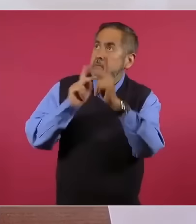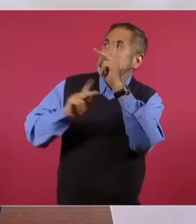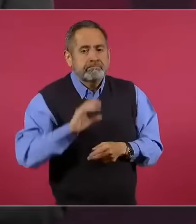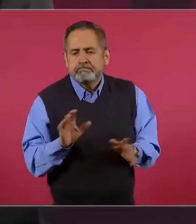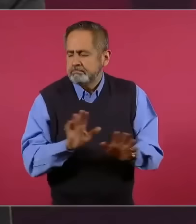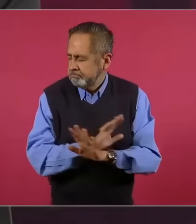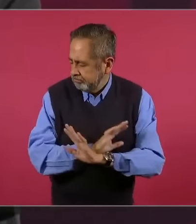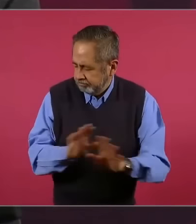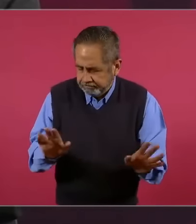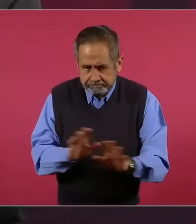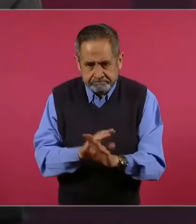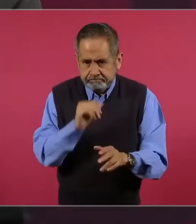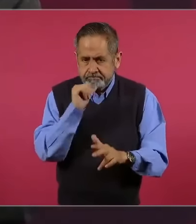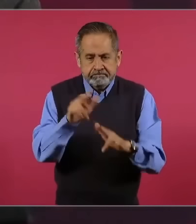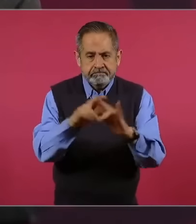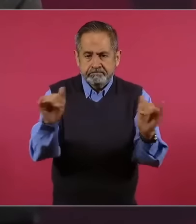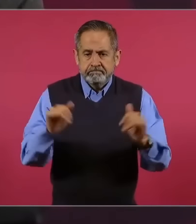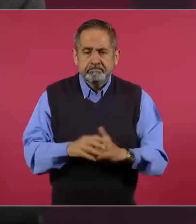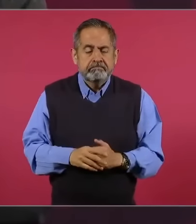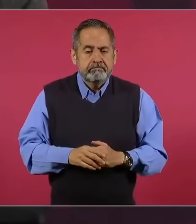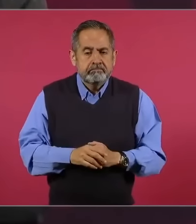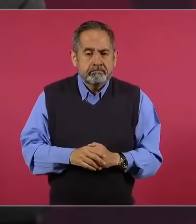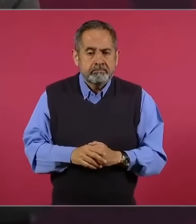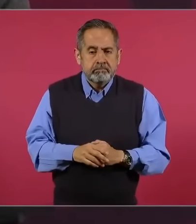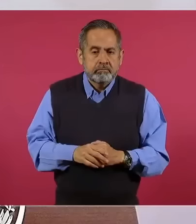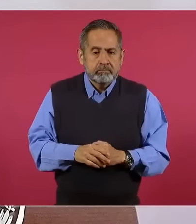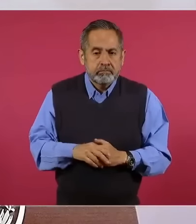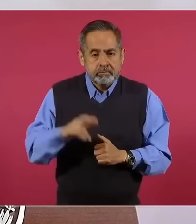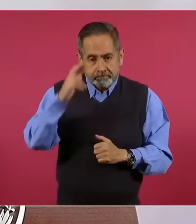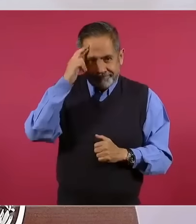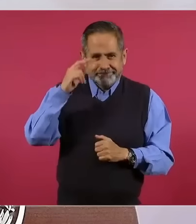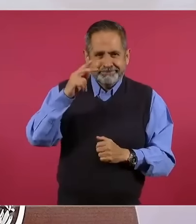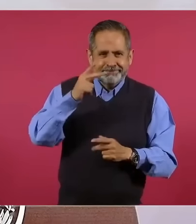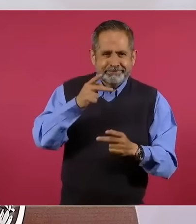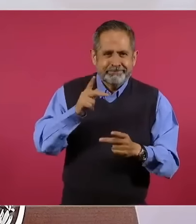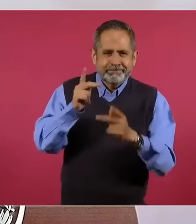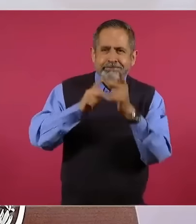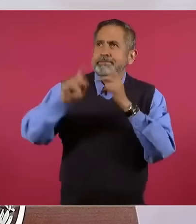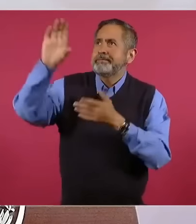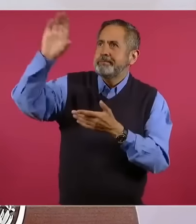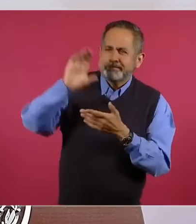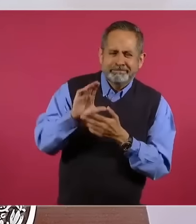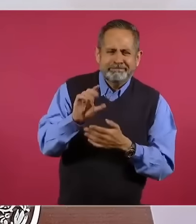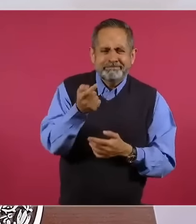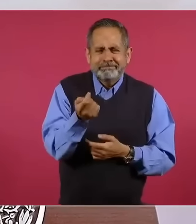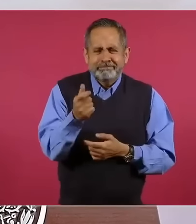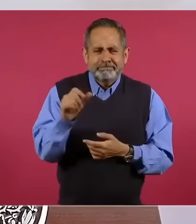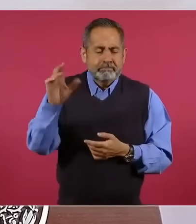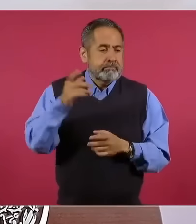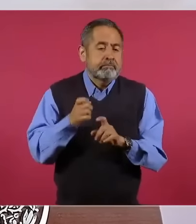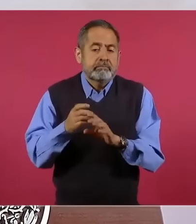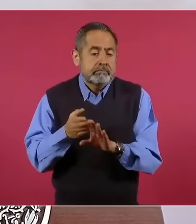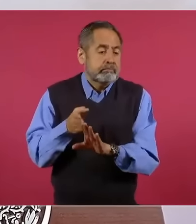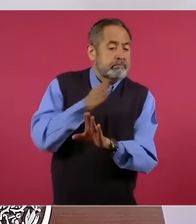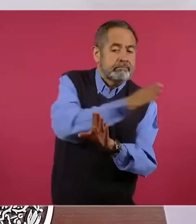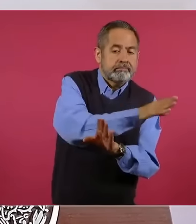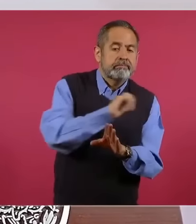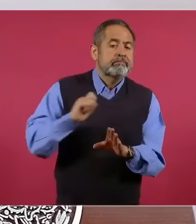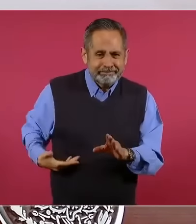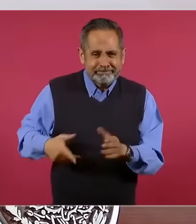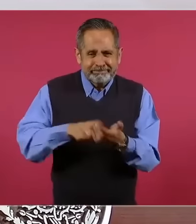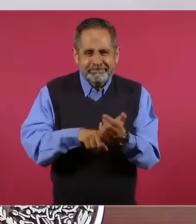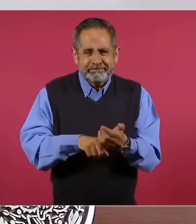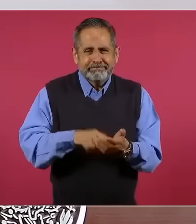país. Porque lo que se ha contratado de deuda es inferior a lo que contrató de